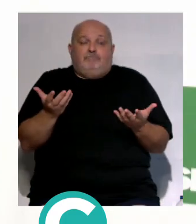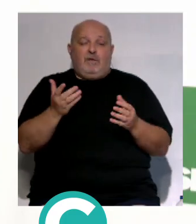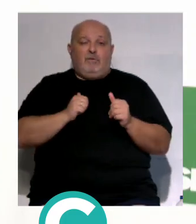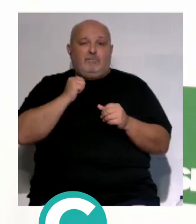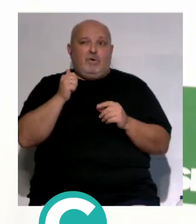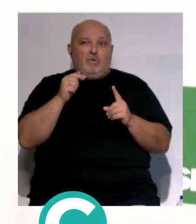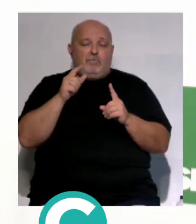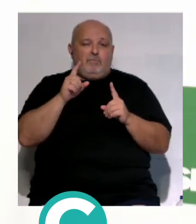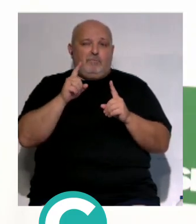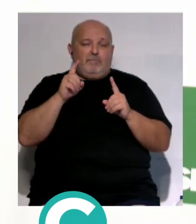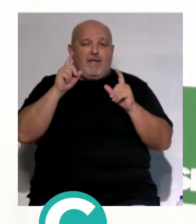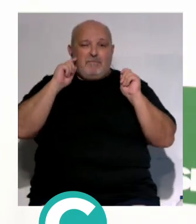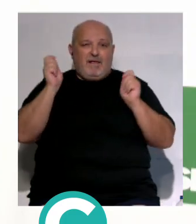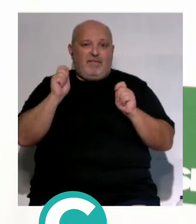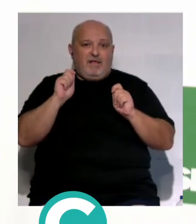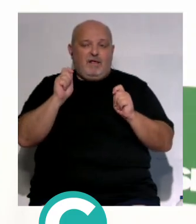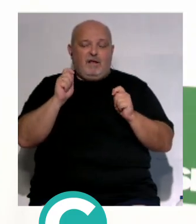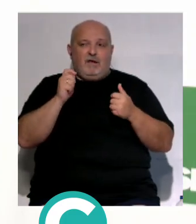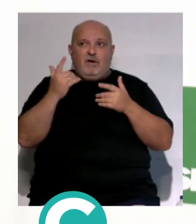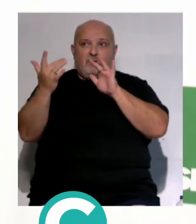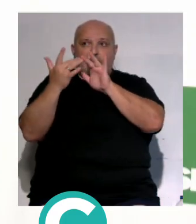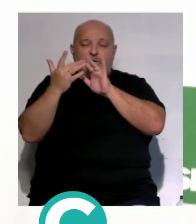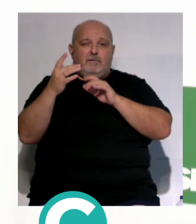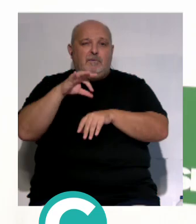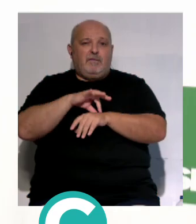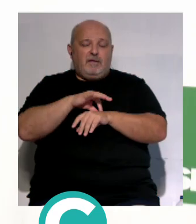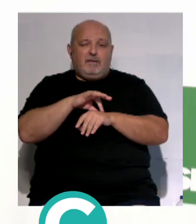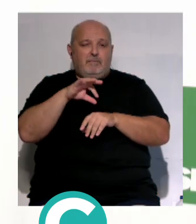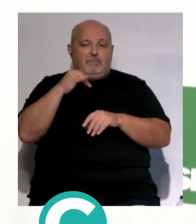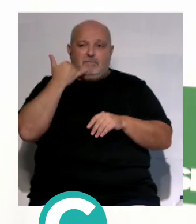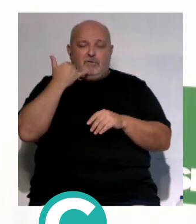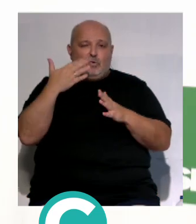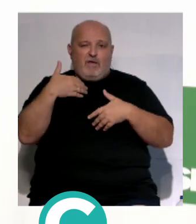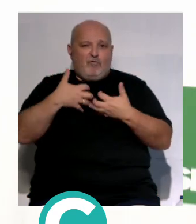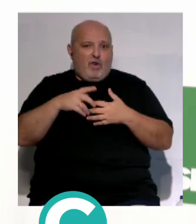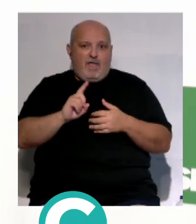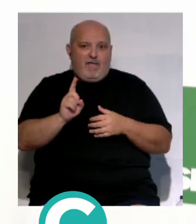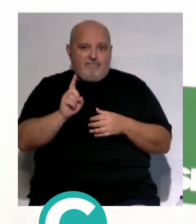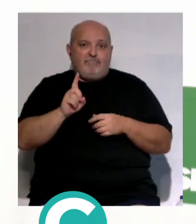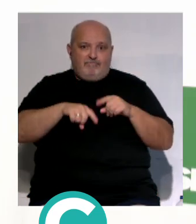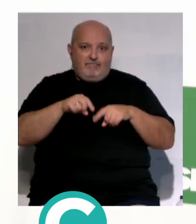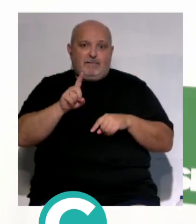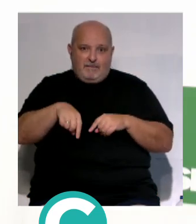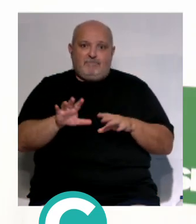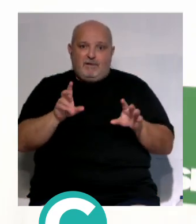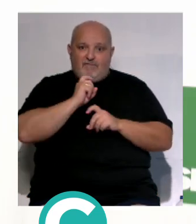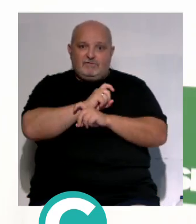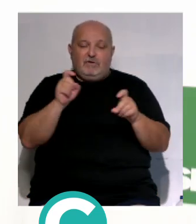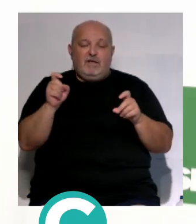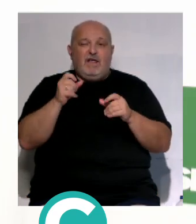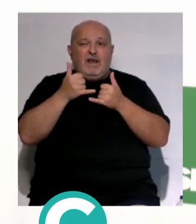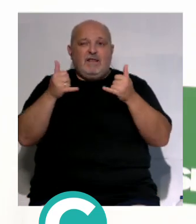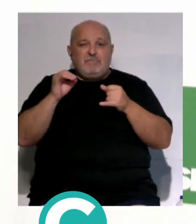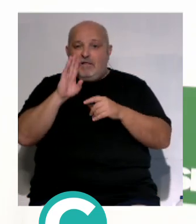en una emergencia donde tienen que contactar directamente con el médico, pero el teléfono no está operativo. Aunque es verdad que le han dado una línea